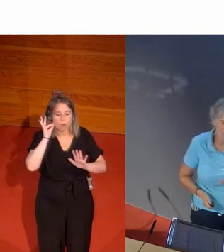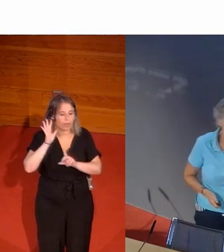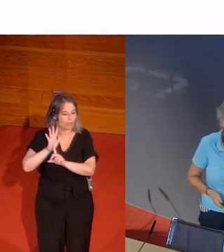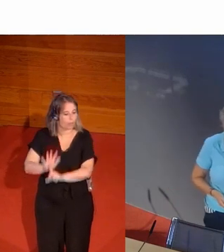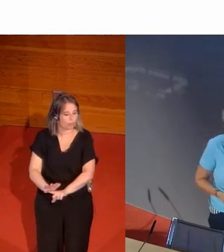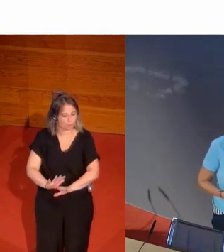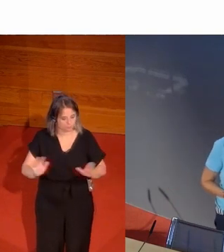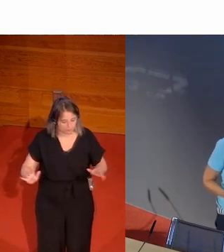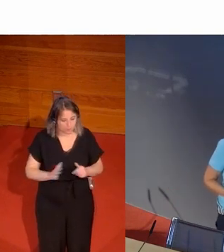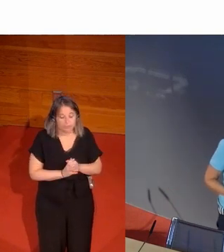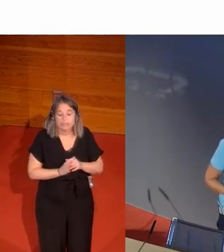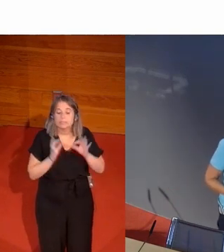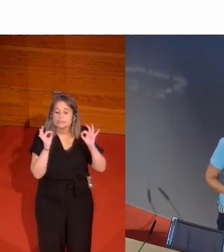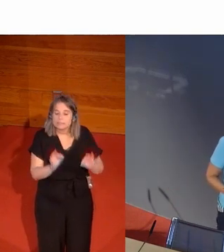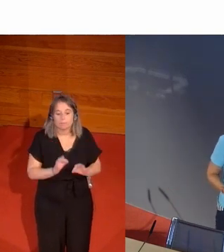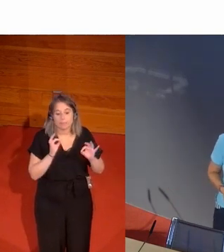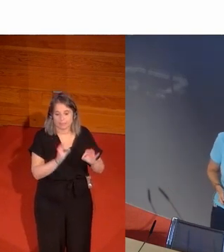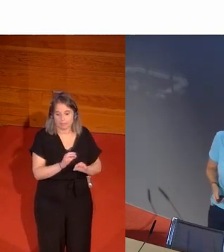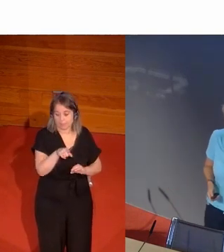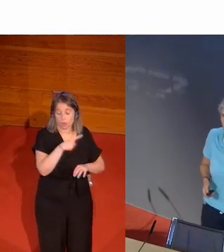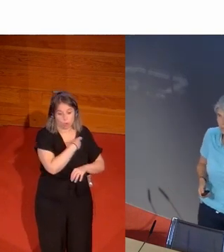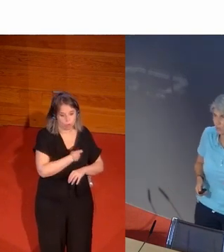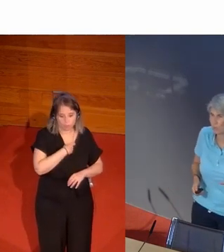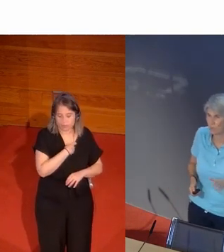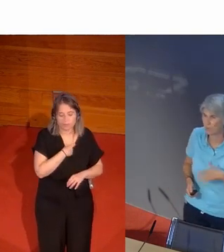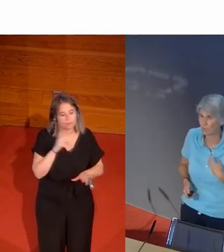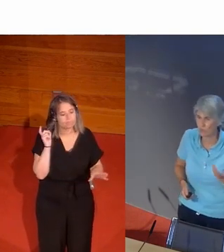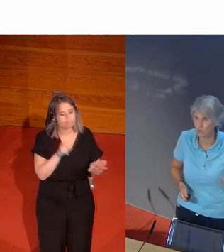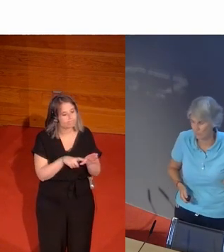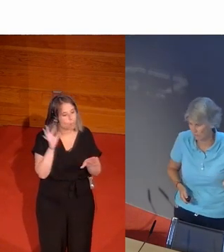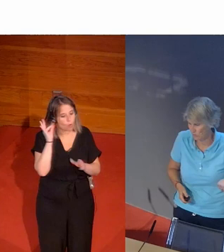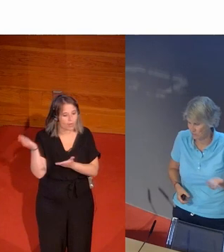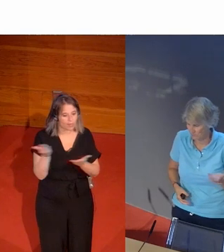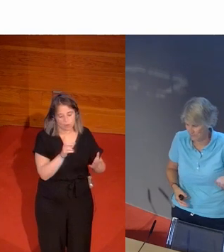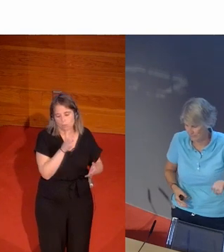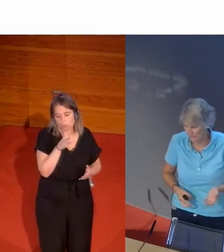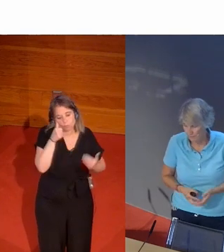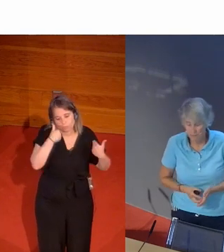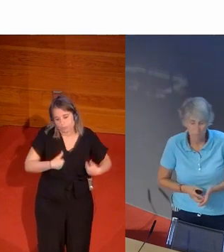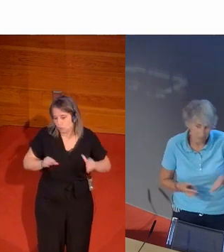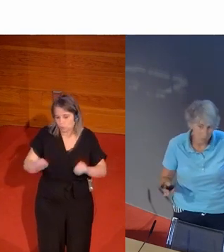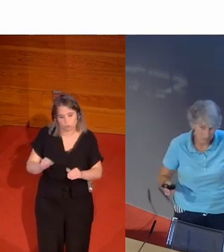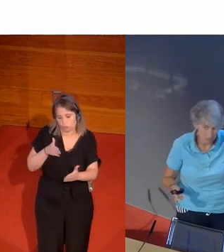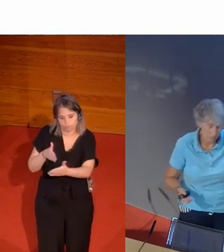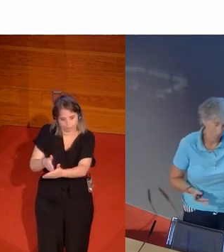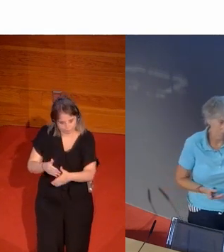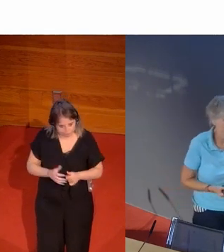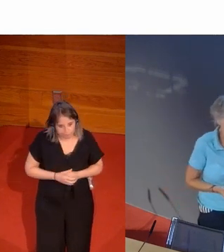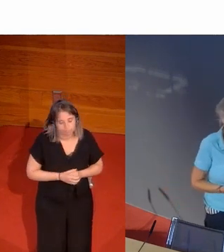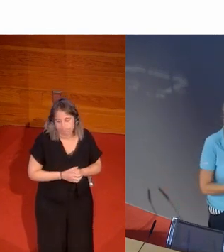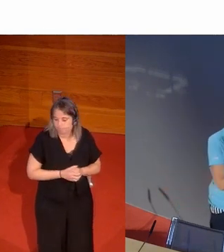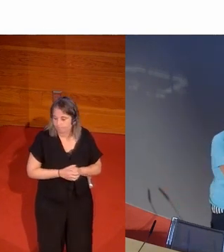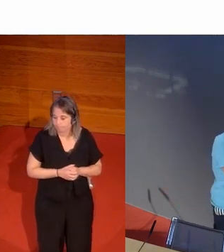siempre y siempre considera que la mujer no tiene que estar dentro del mundo del deporte por consideraciones físicas. Pierre de Coubertin,